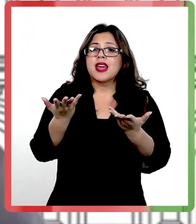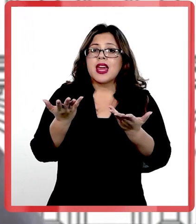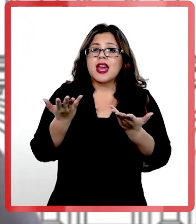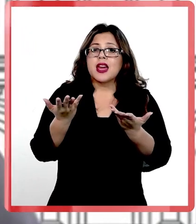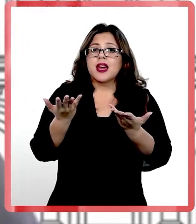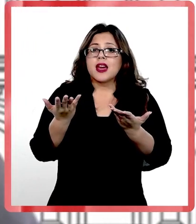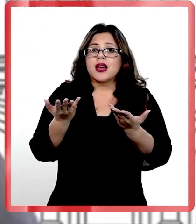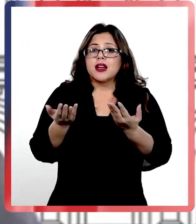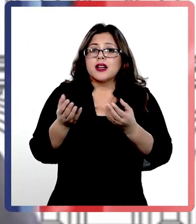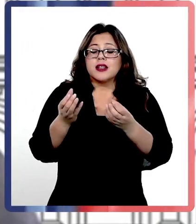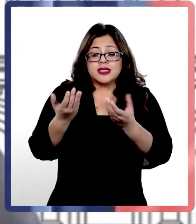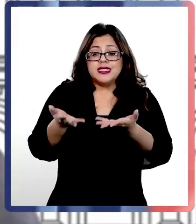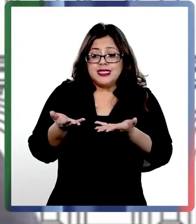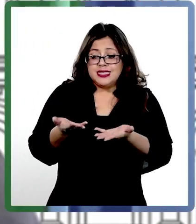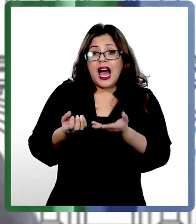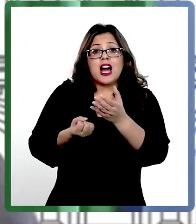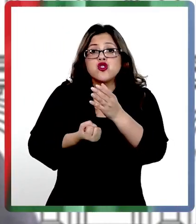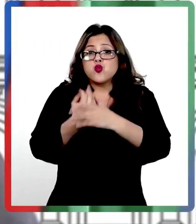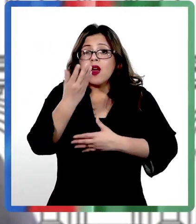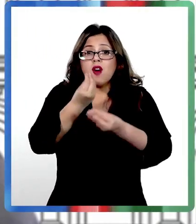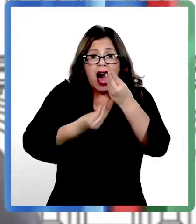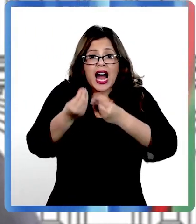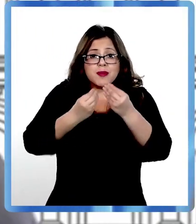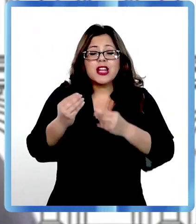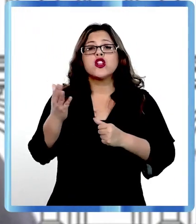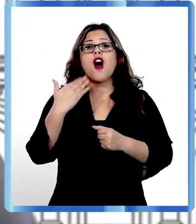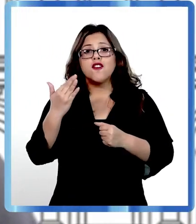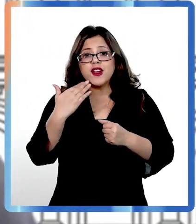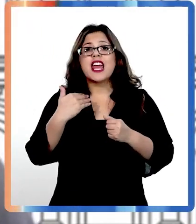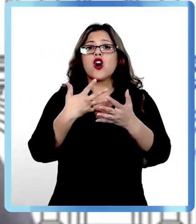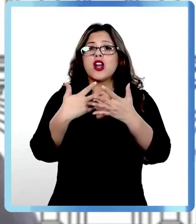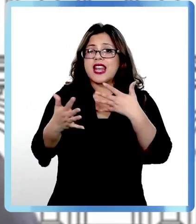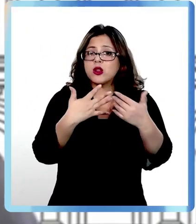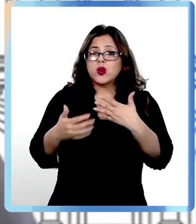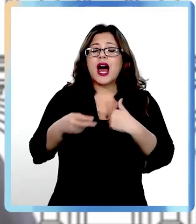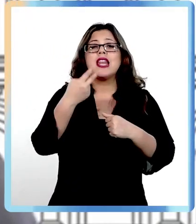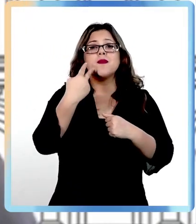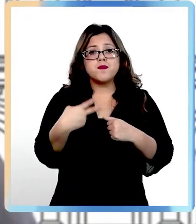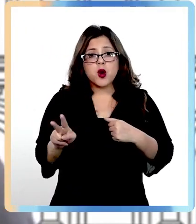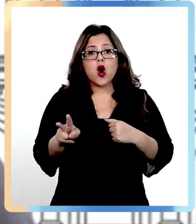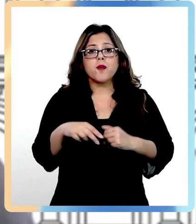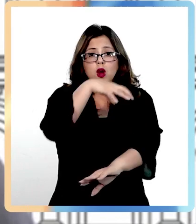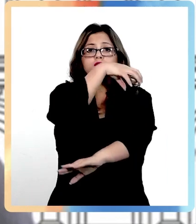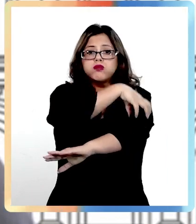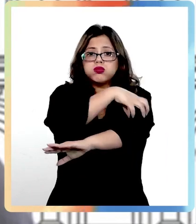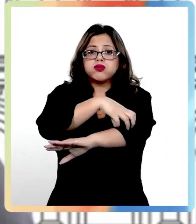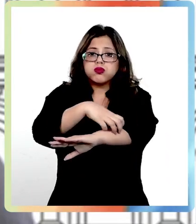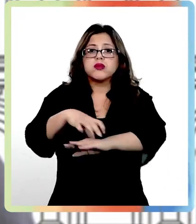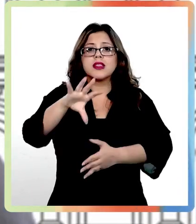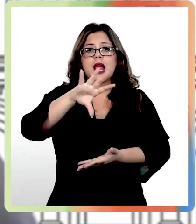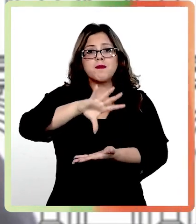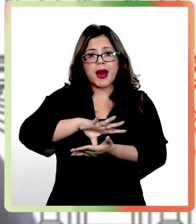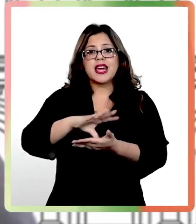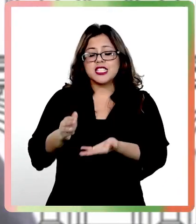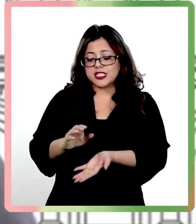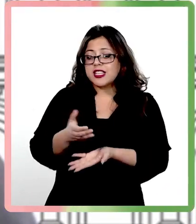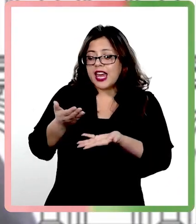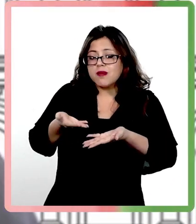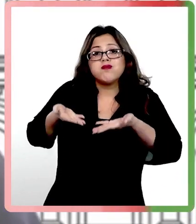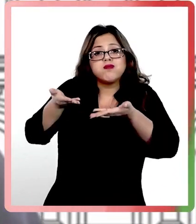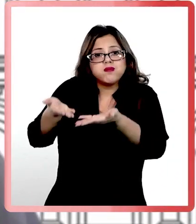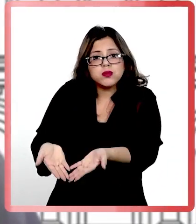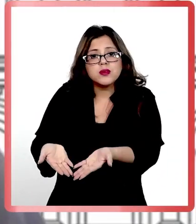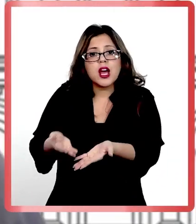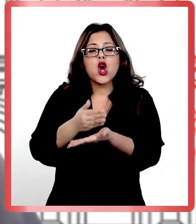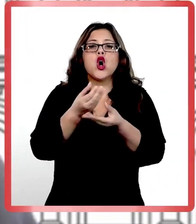buscar una oportunidad para que coman alimentos nuevos, frescos, naturales, propios, tradicionales, de cada región de nuestro país. Y obviamente,